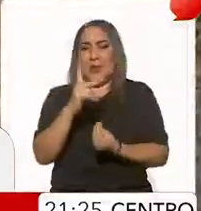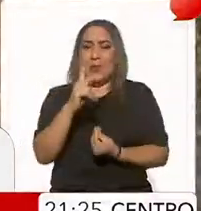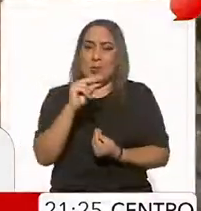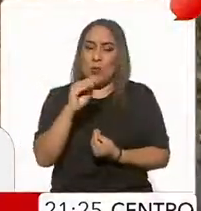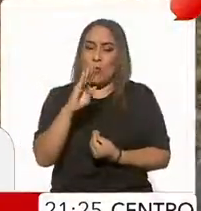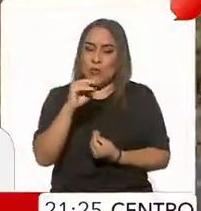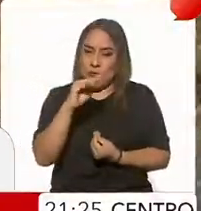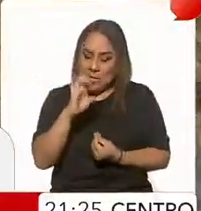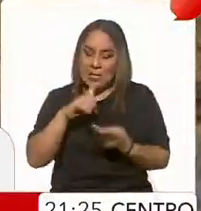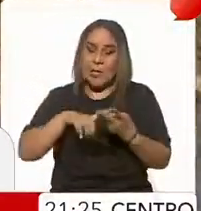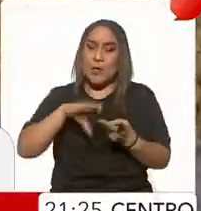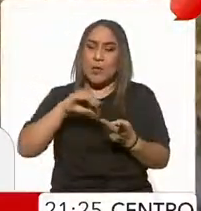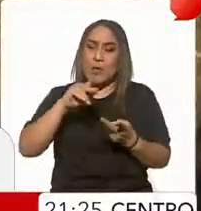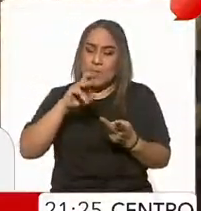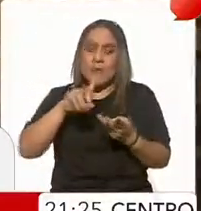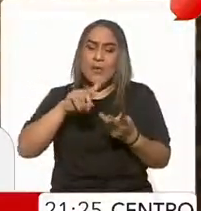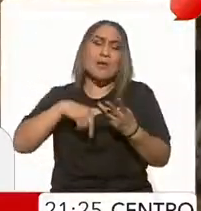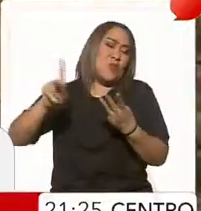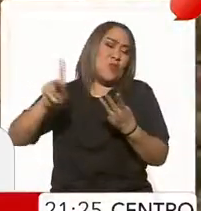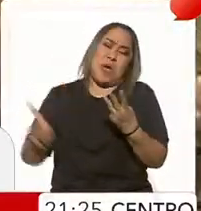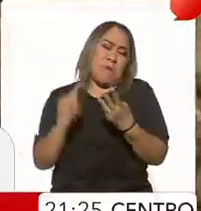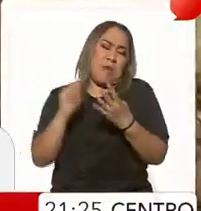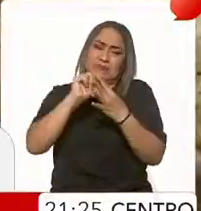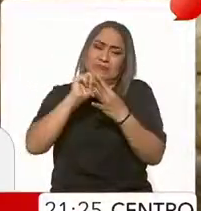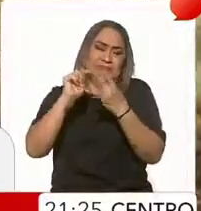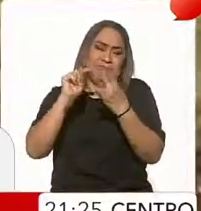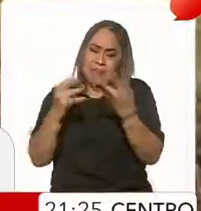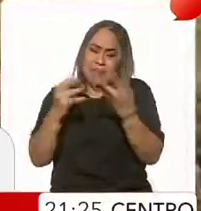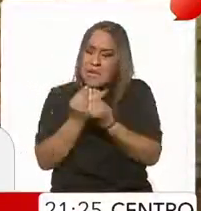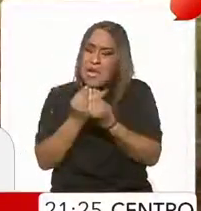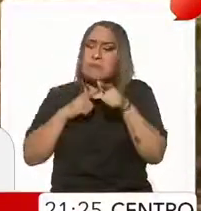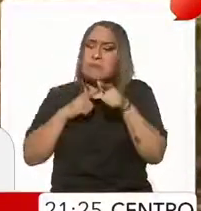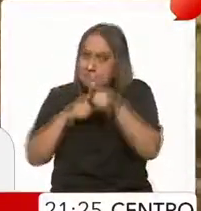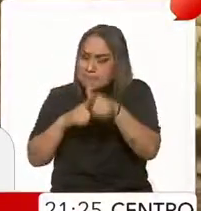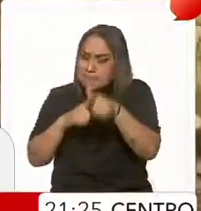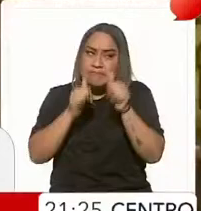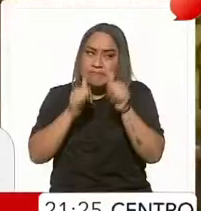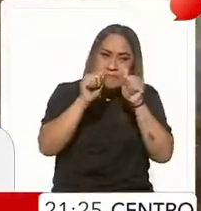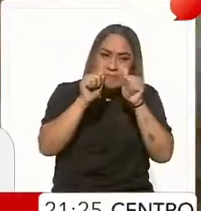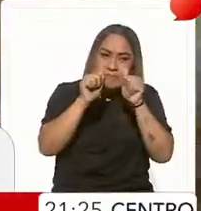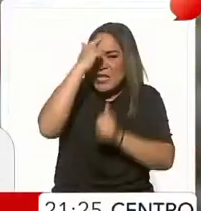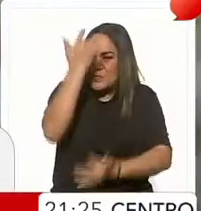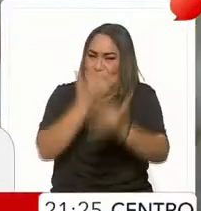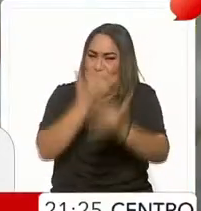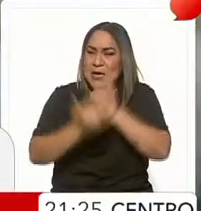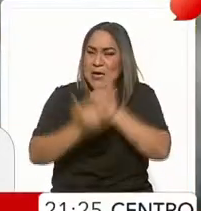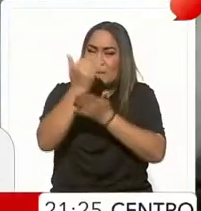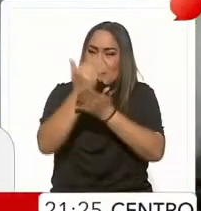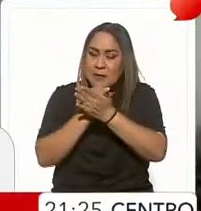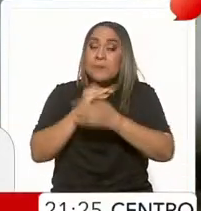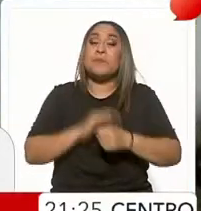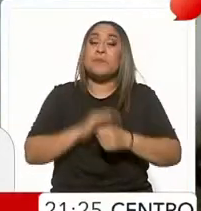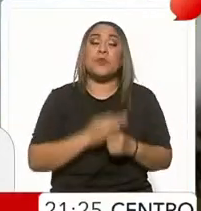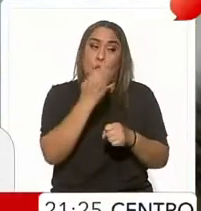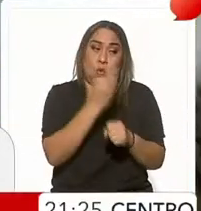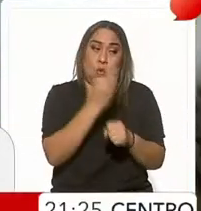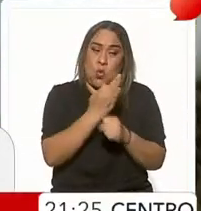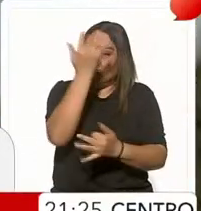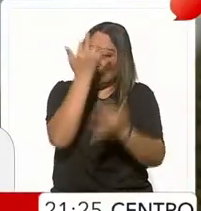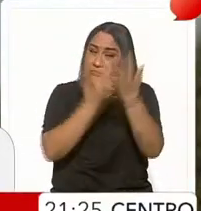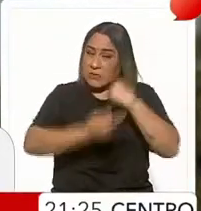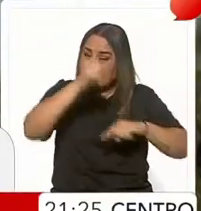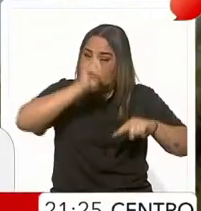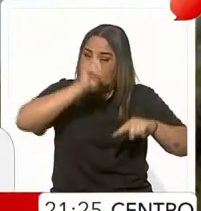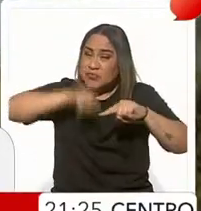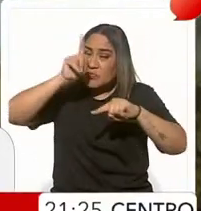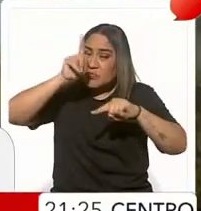Sepanaf, Conap y ejidatarios continúen trabajando para sofocar las llamas. En estos trabajos de combate a incendios se ha